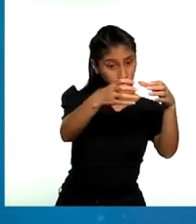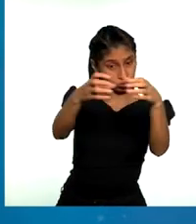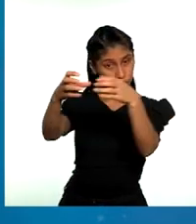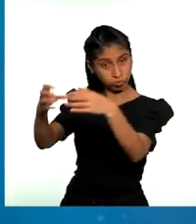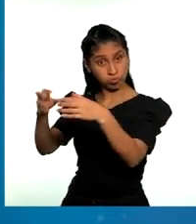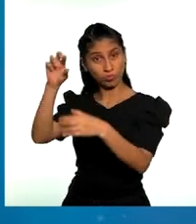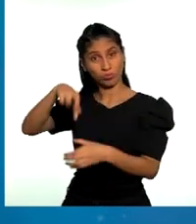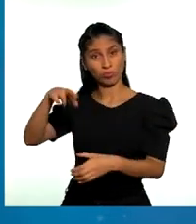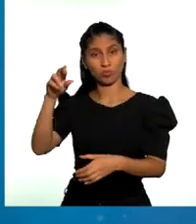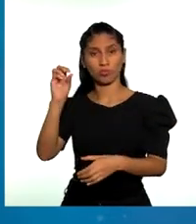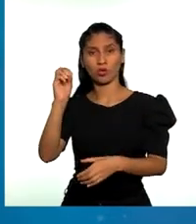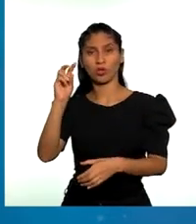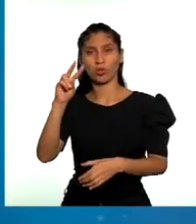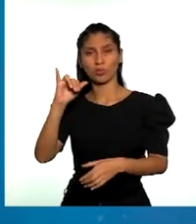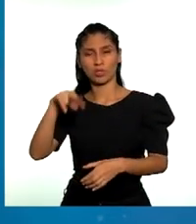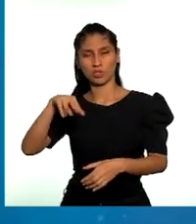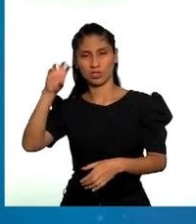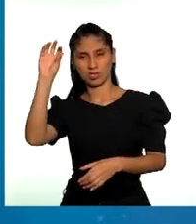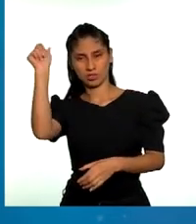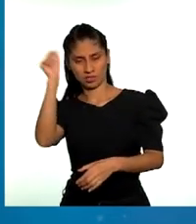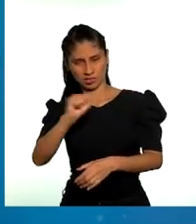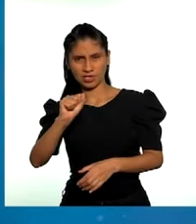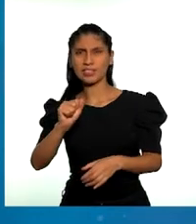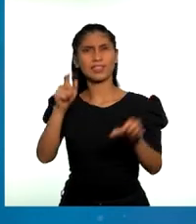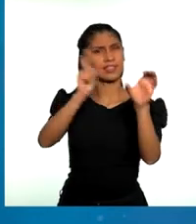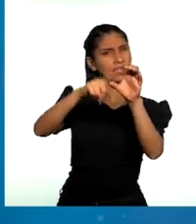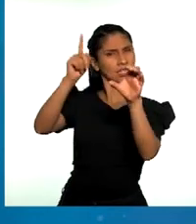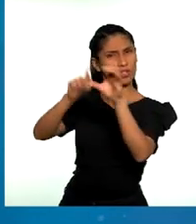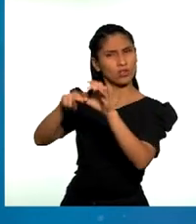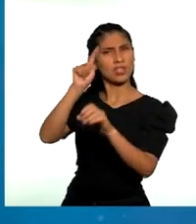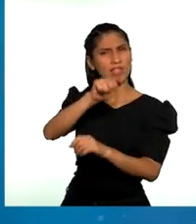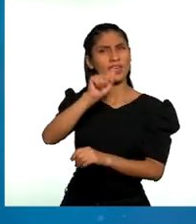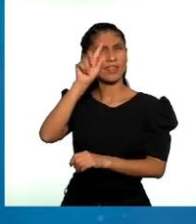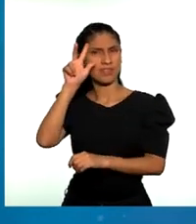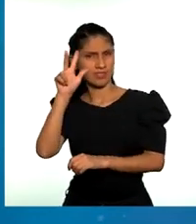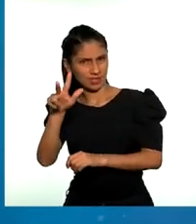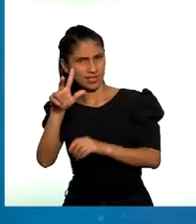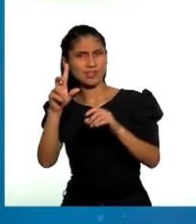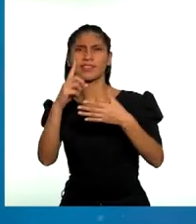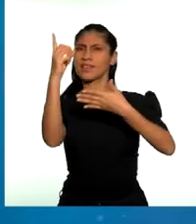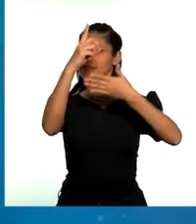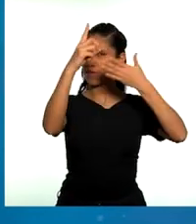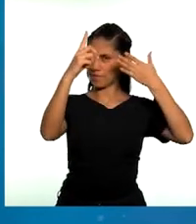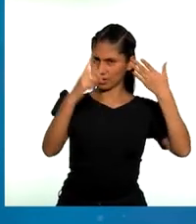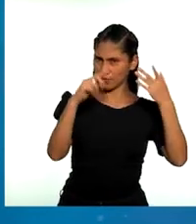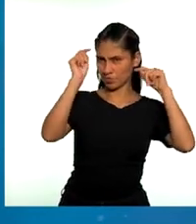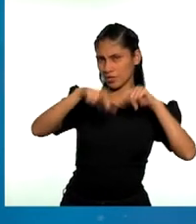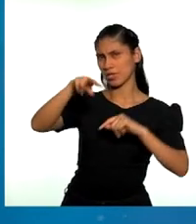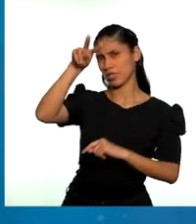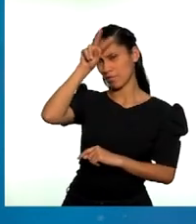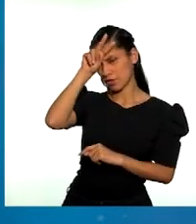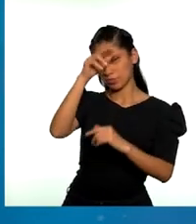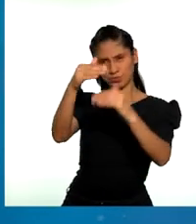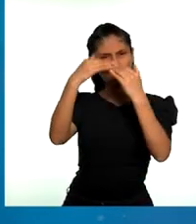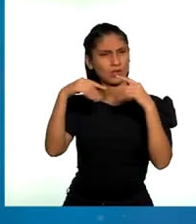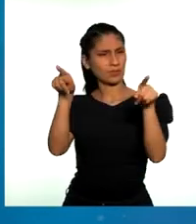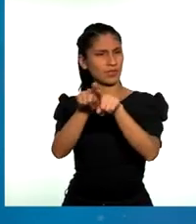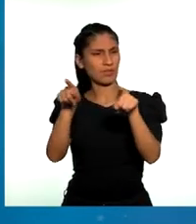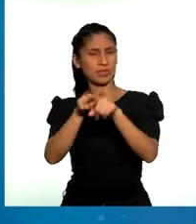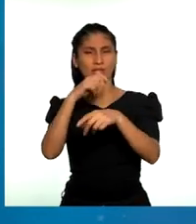departamentos de nuestro país. ¿Y qué otros avances han sucedido? En el 2013,